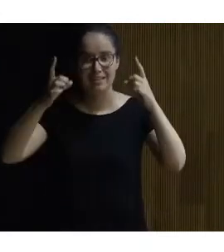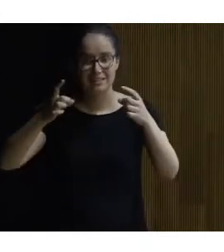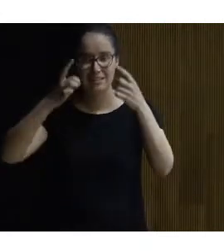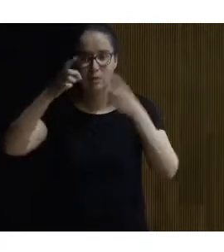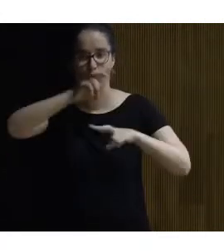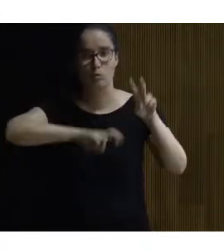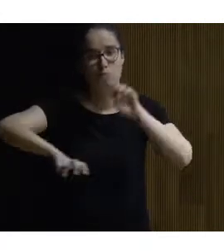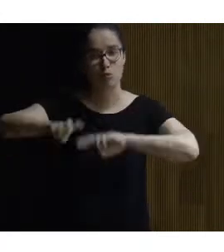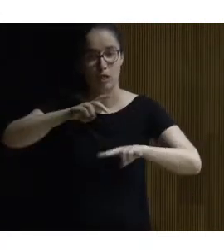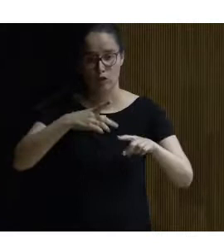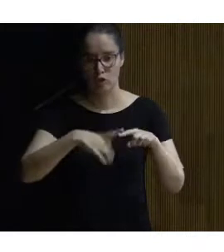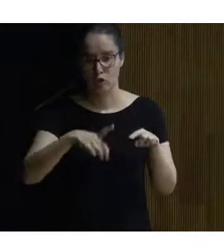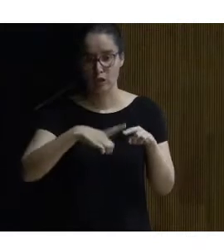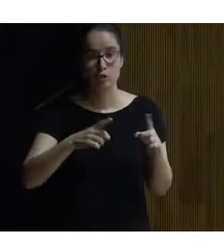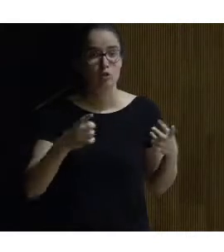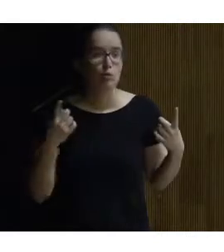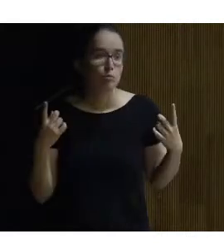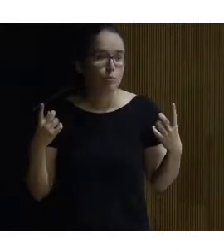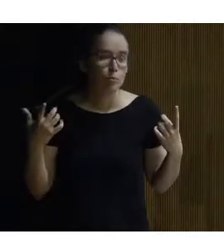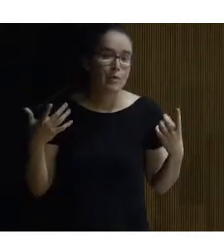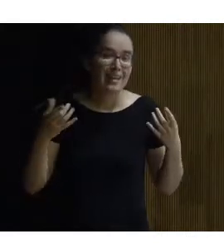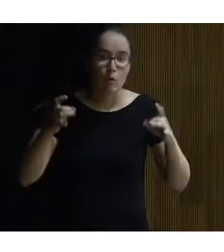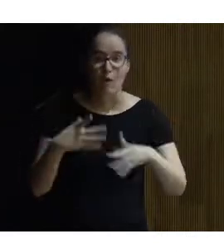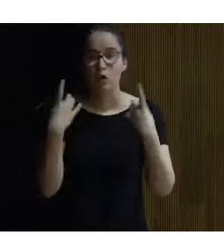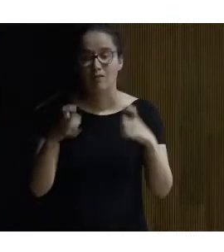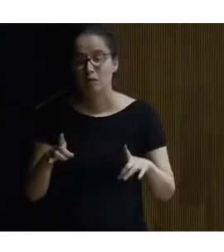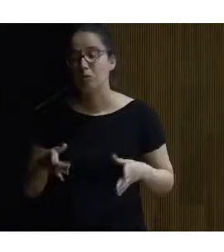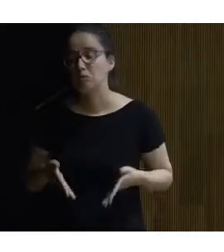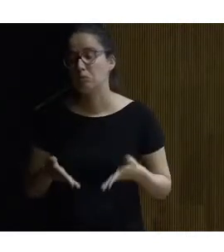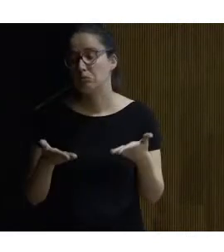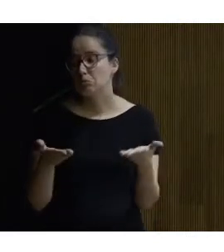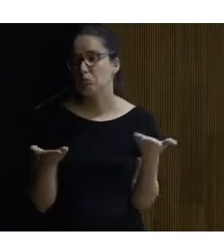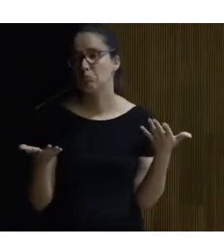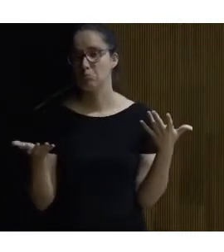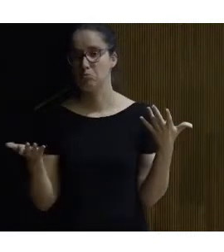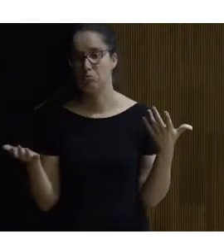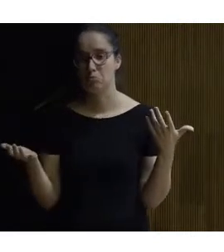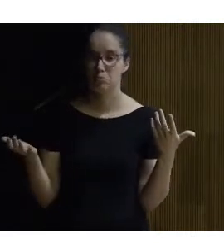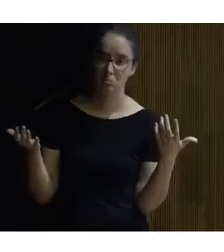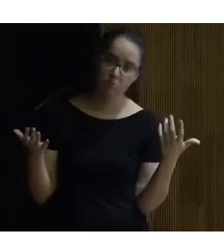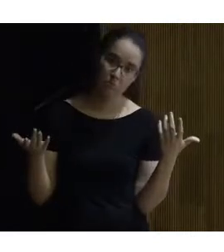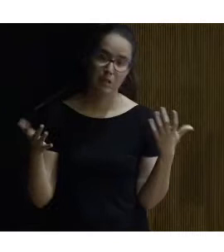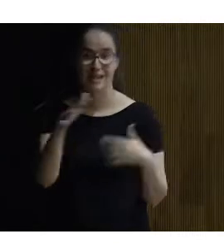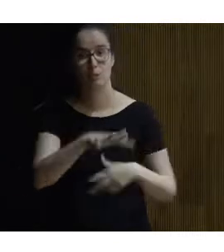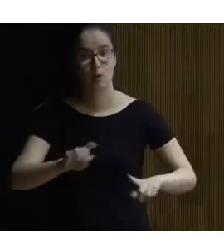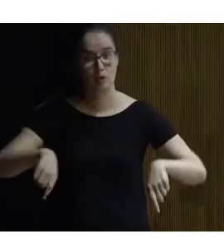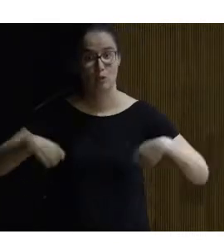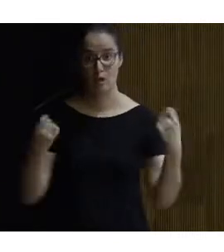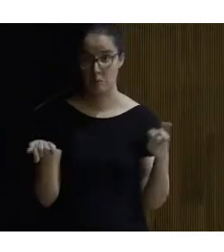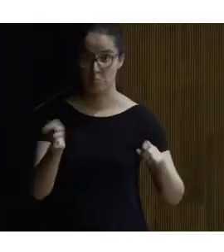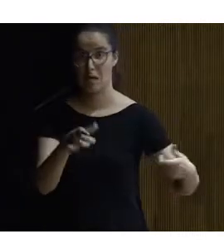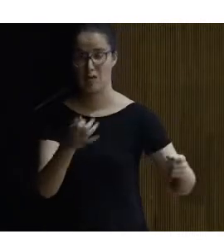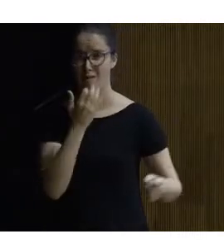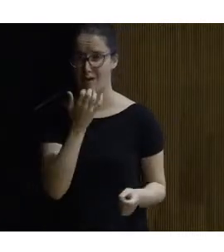bueno pues buscar actuaciones no necesariamente iguales pero sí con sendas ¿no? trazadas en en espacios naturales ¿no? que hay